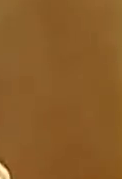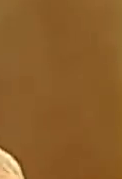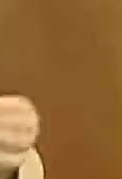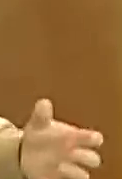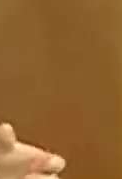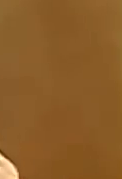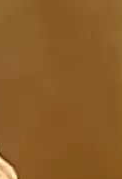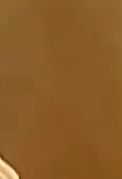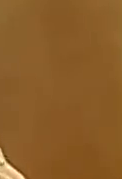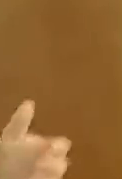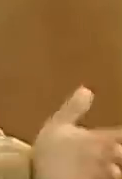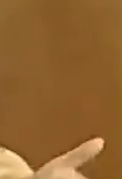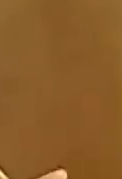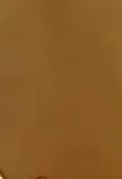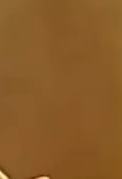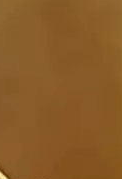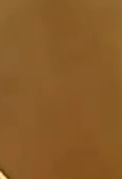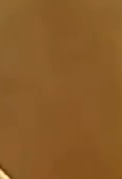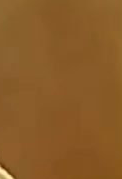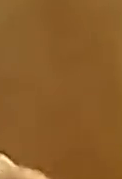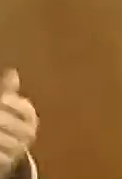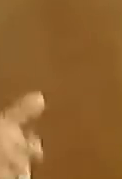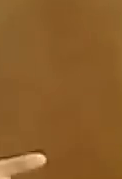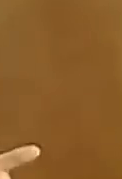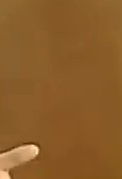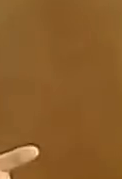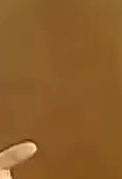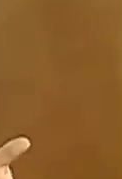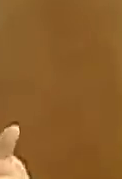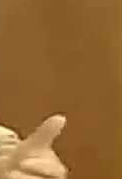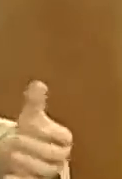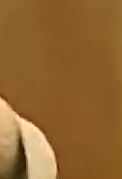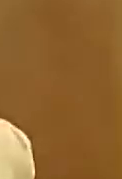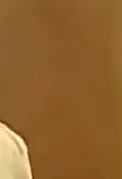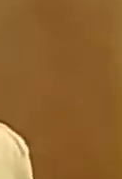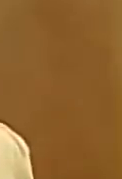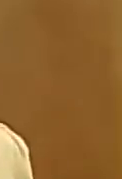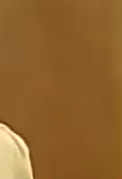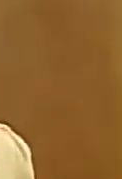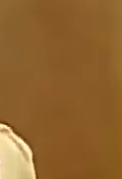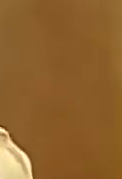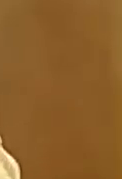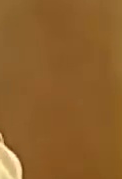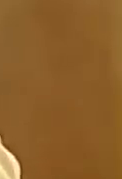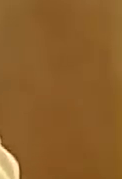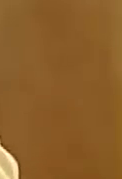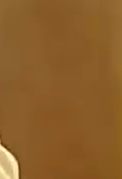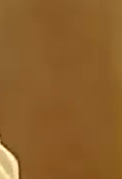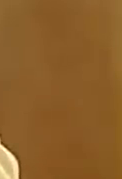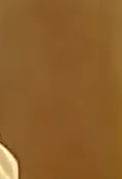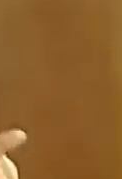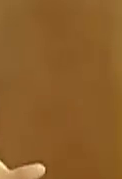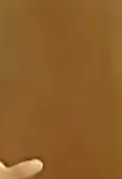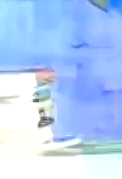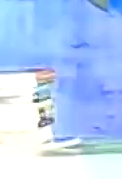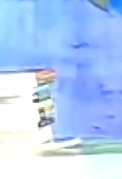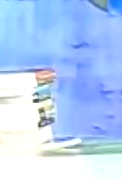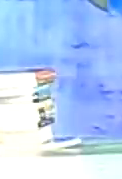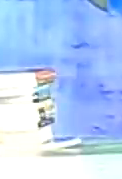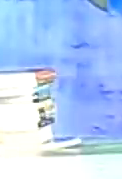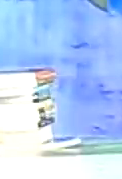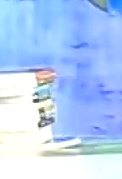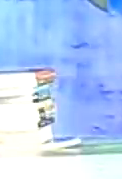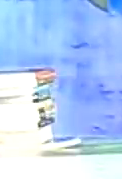de acoso a nuestro compañero y hoy me solidarizo con él y lo defiendo bueno Carlos Daniel